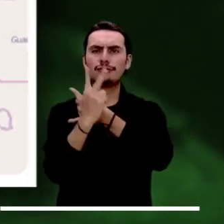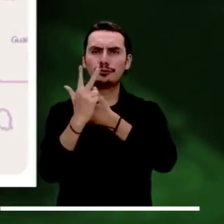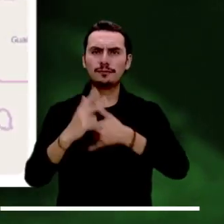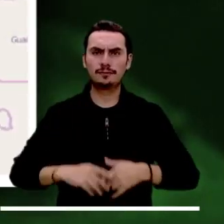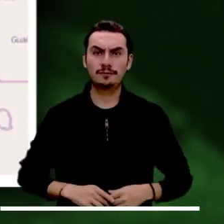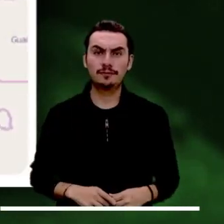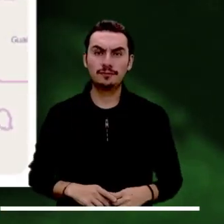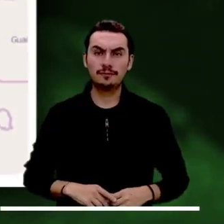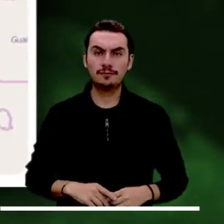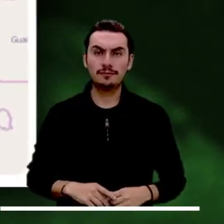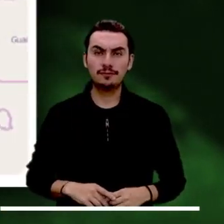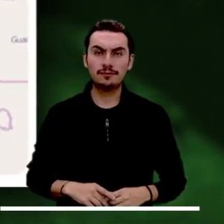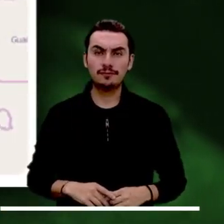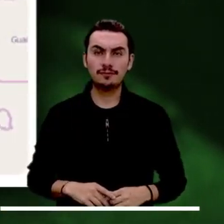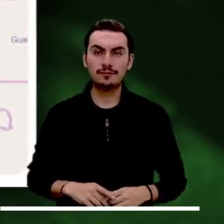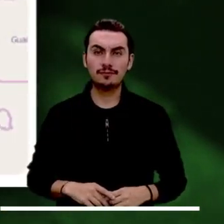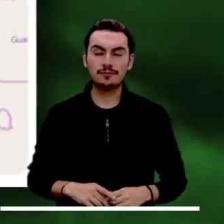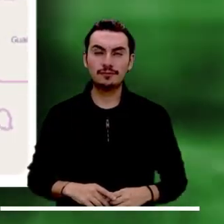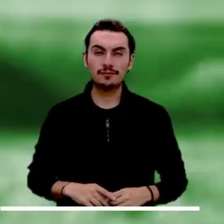el Pacífico y los Andes.